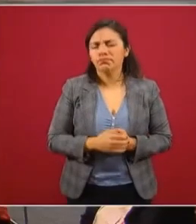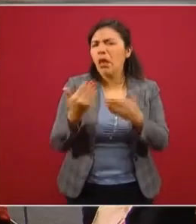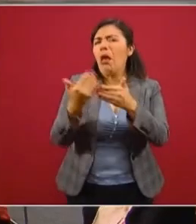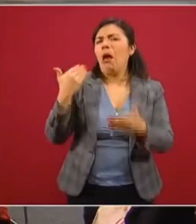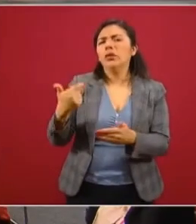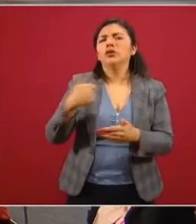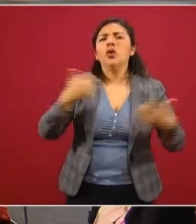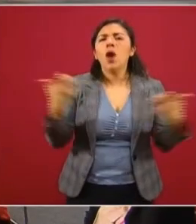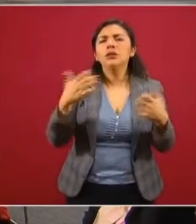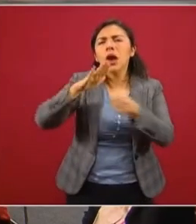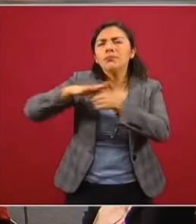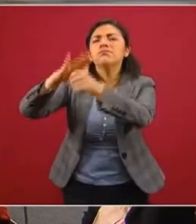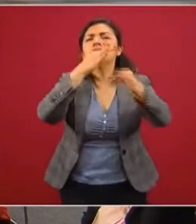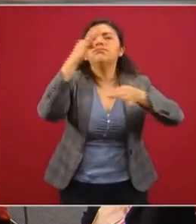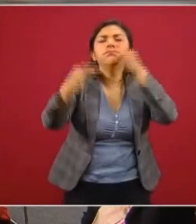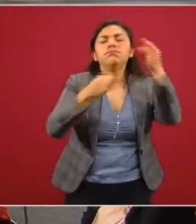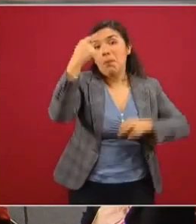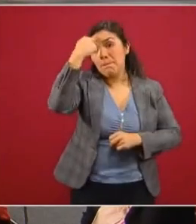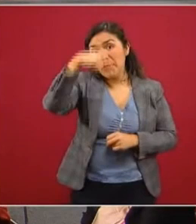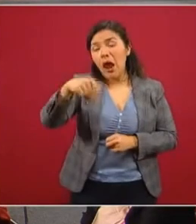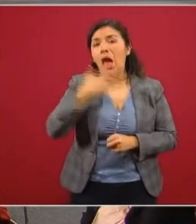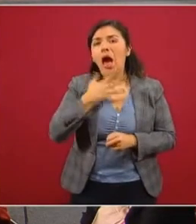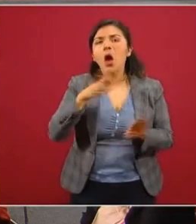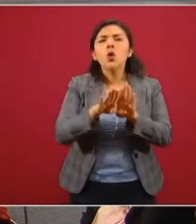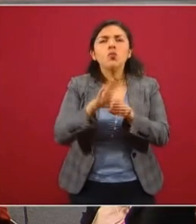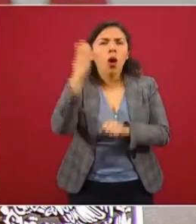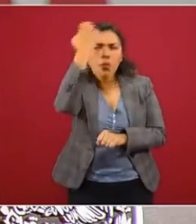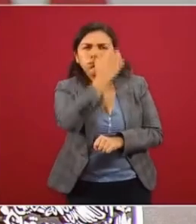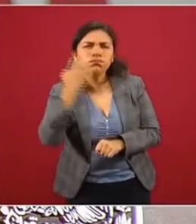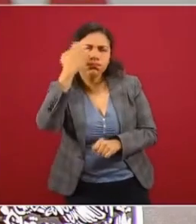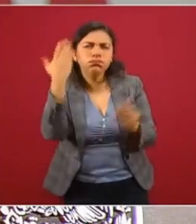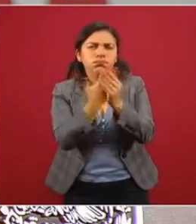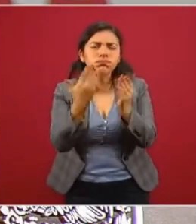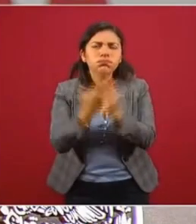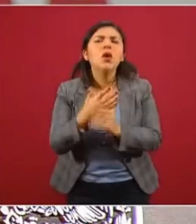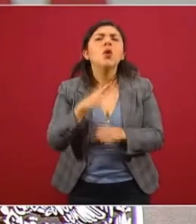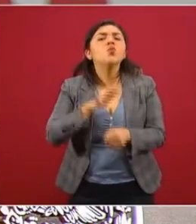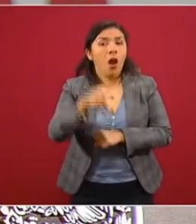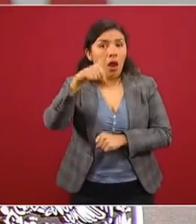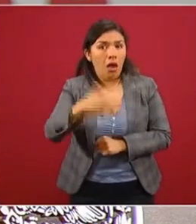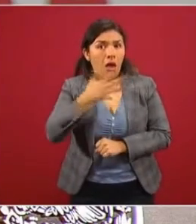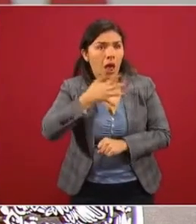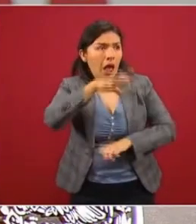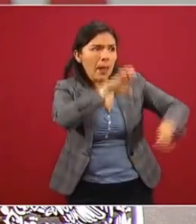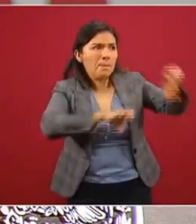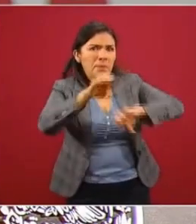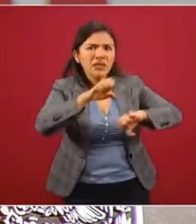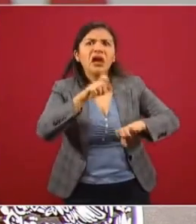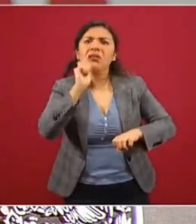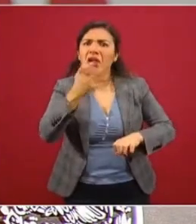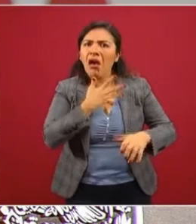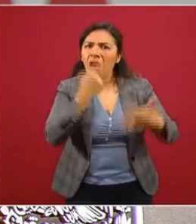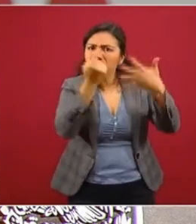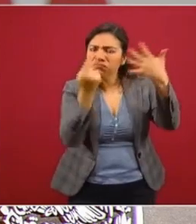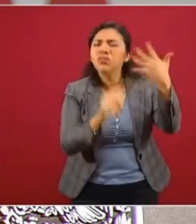para justamente tener un diagnóstico de la capacidad instalada en empresas nacionales y